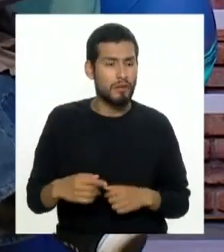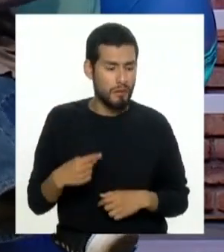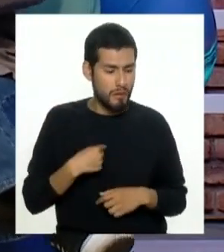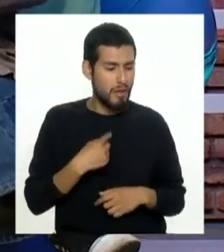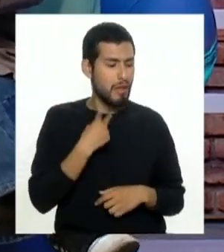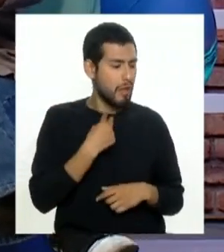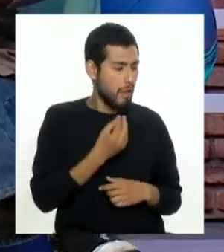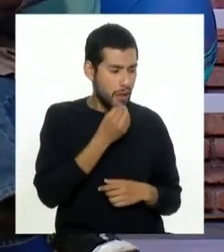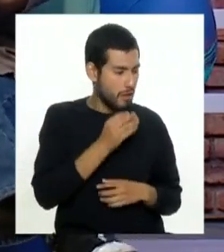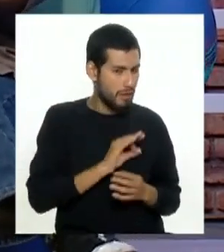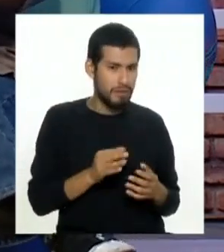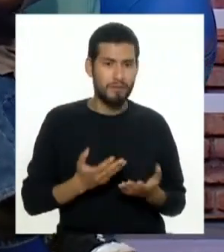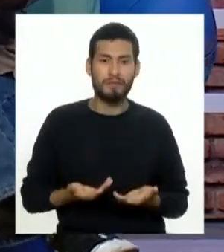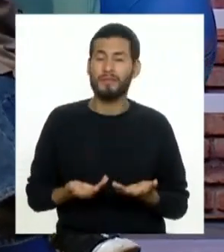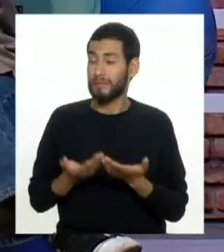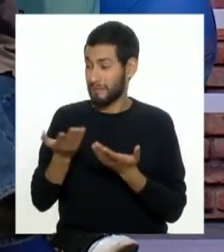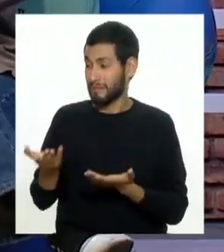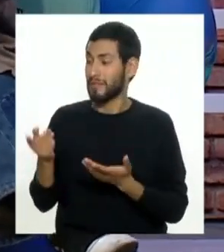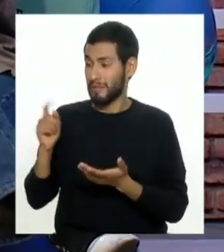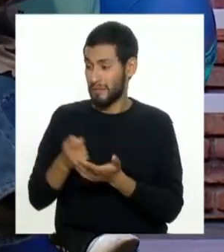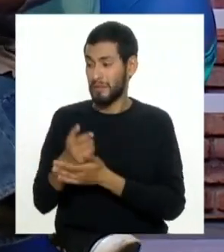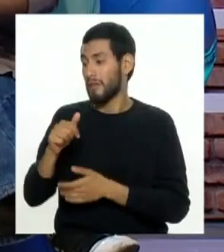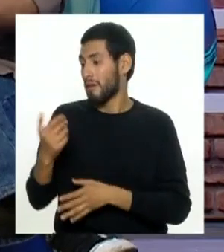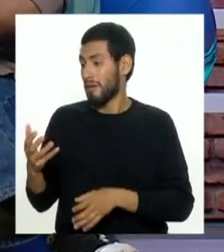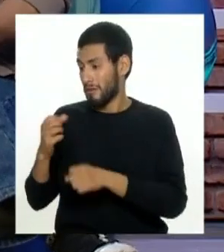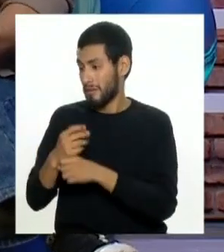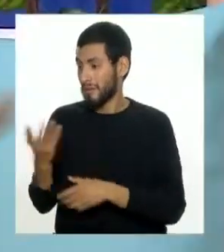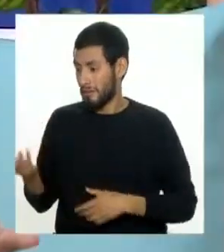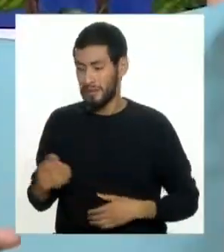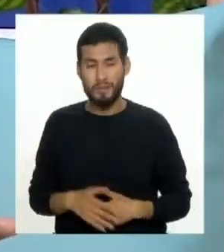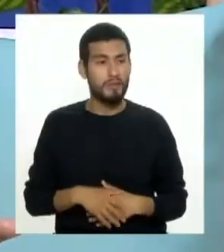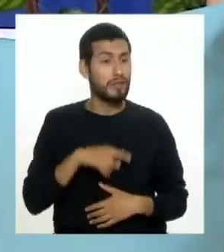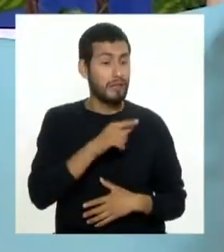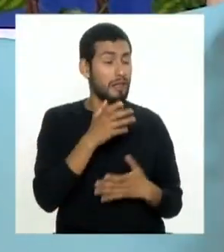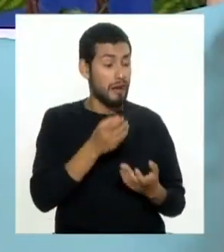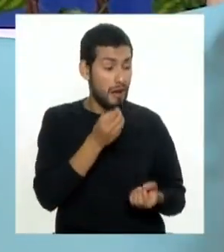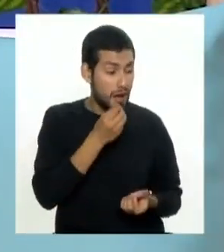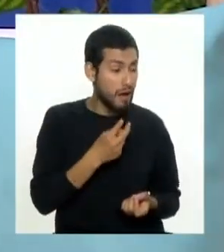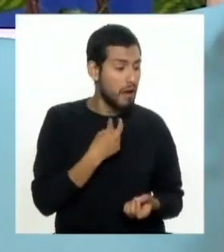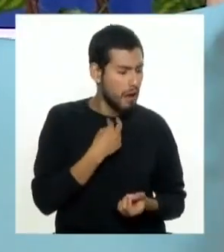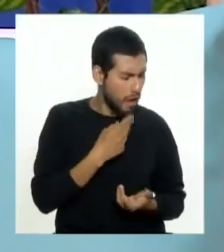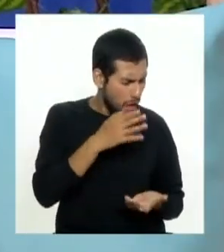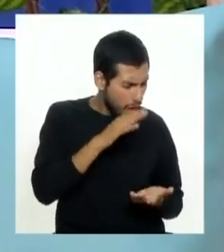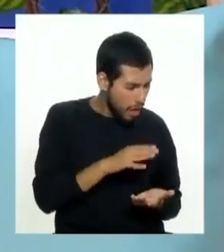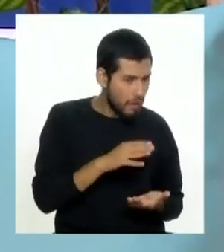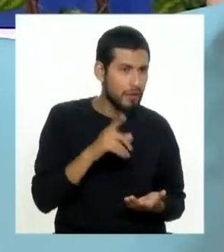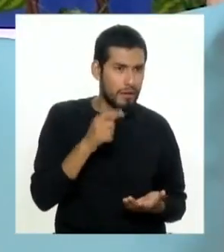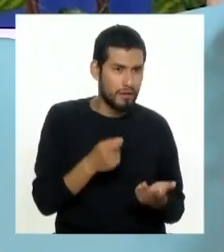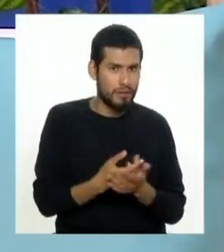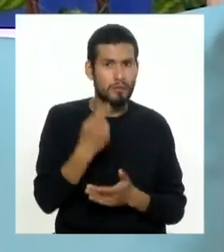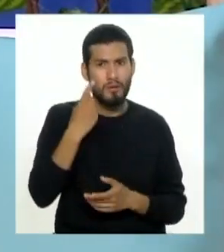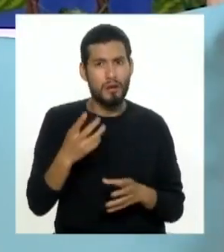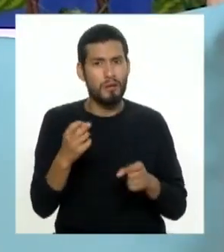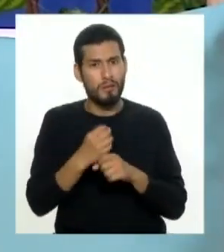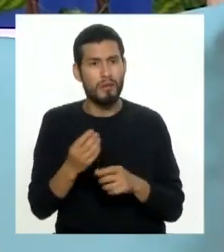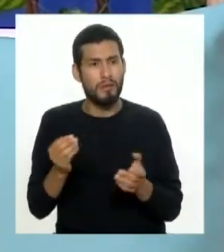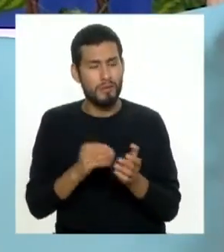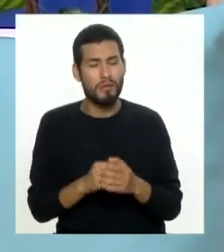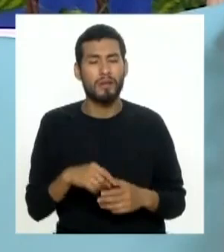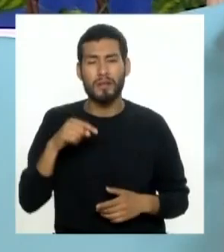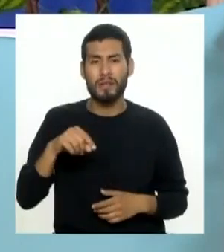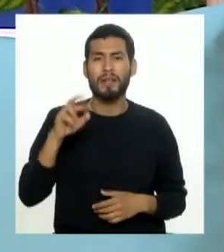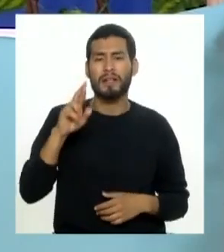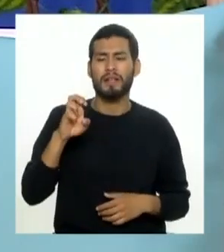¿ves? ahí tienes tendrías que comprar otra bolsa más exacto si ella quería comer del producto tendría que comprar una bolsa adicional entonces la